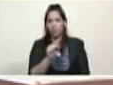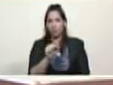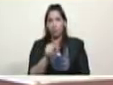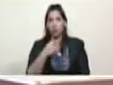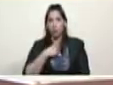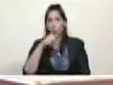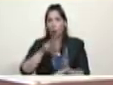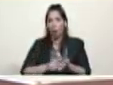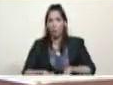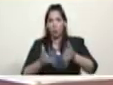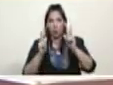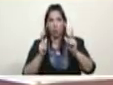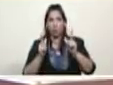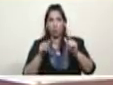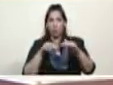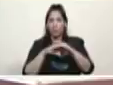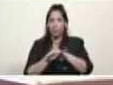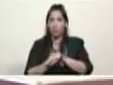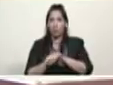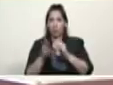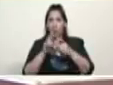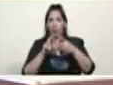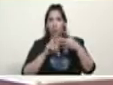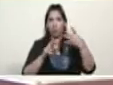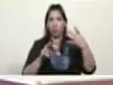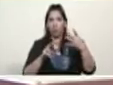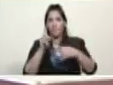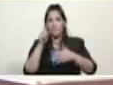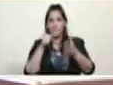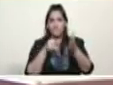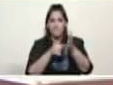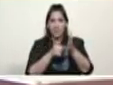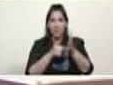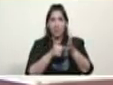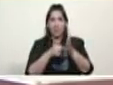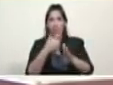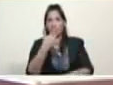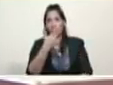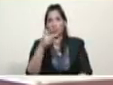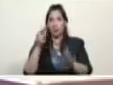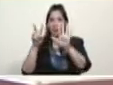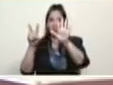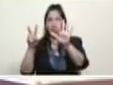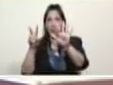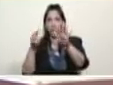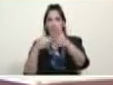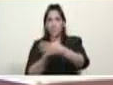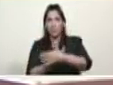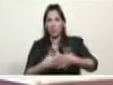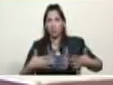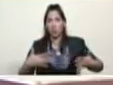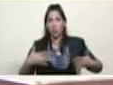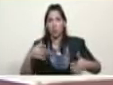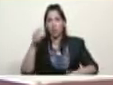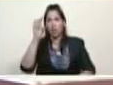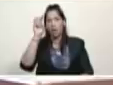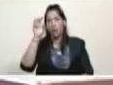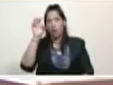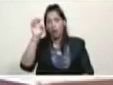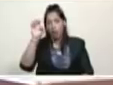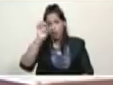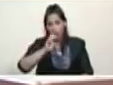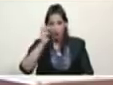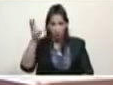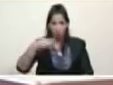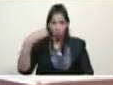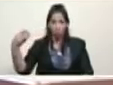de reserva, 1.037 millones de euros para 3.235.000 hectáreas